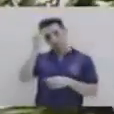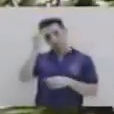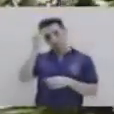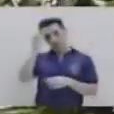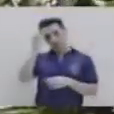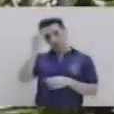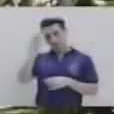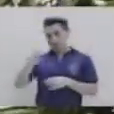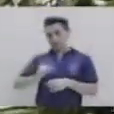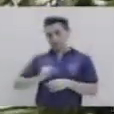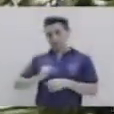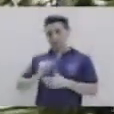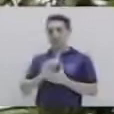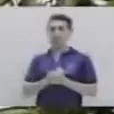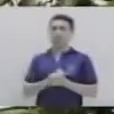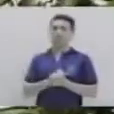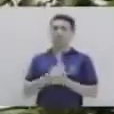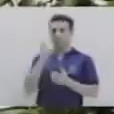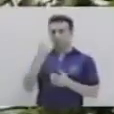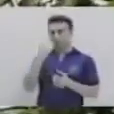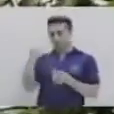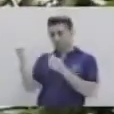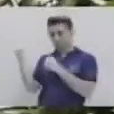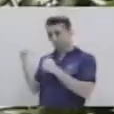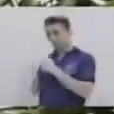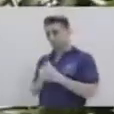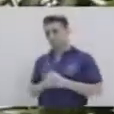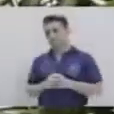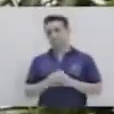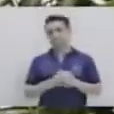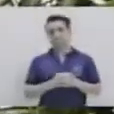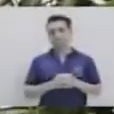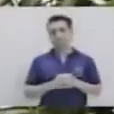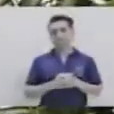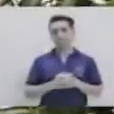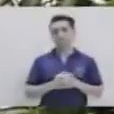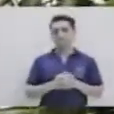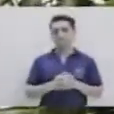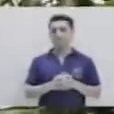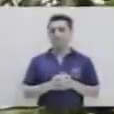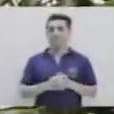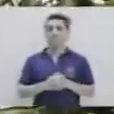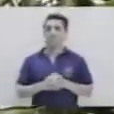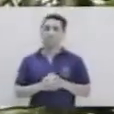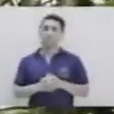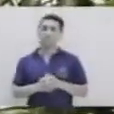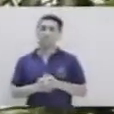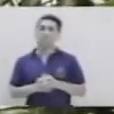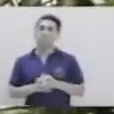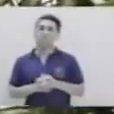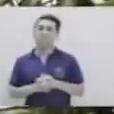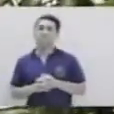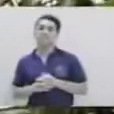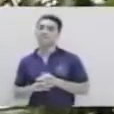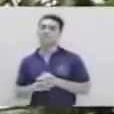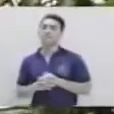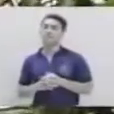y hacia el pecho. Una vez más, hacia la frente y luego hacia el pecho.